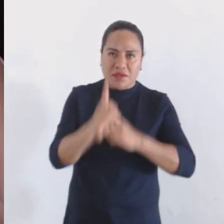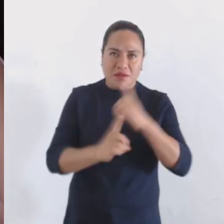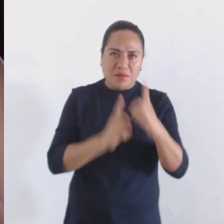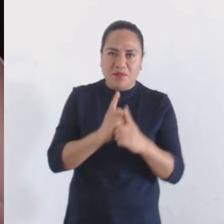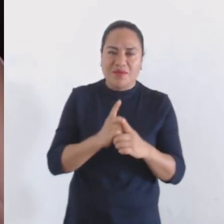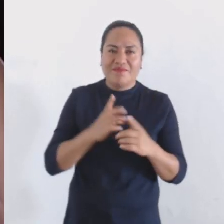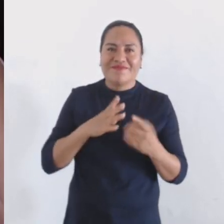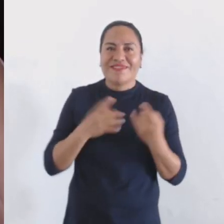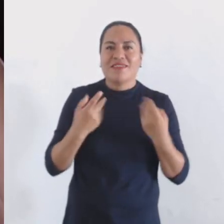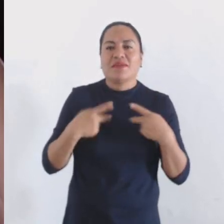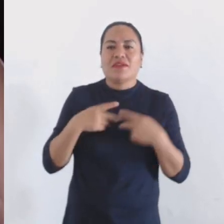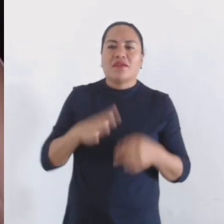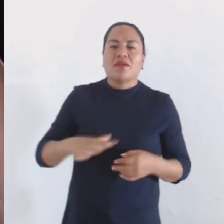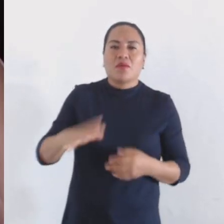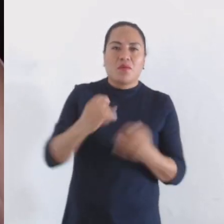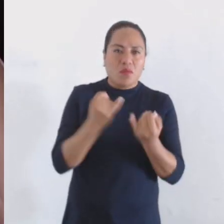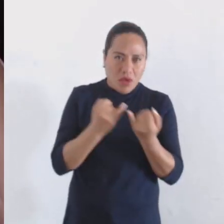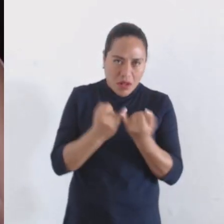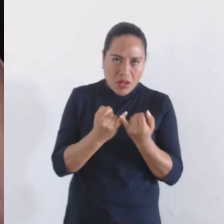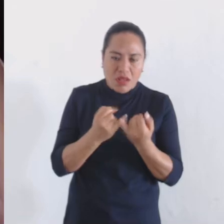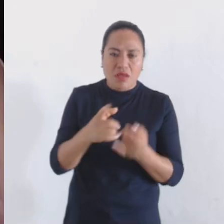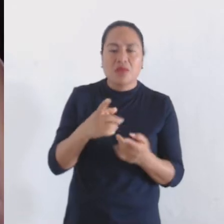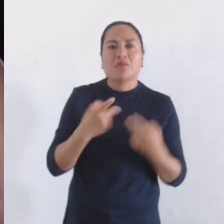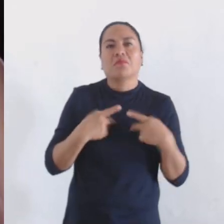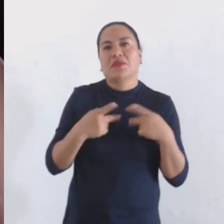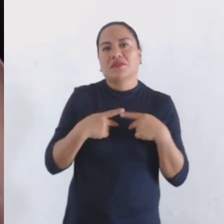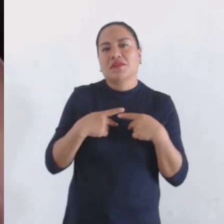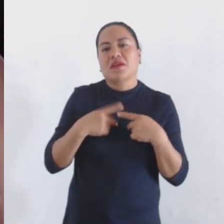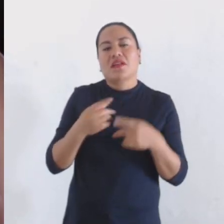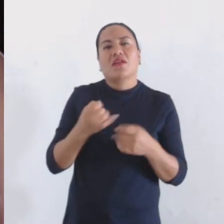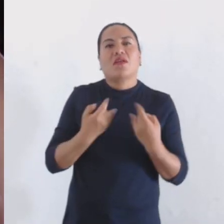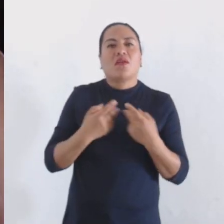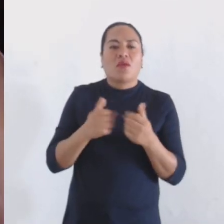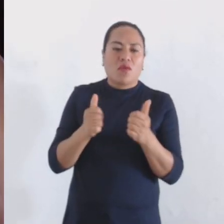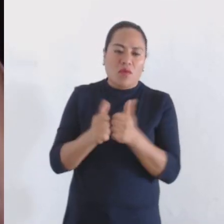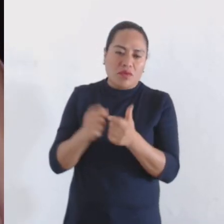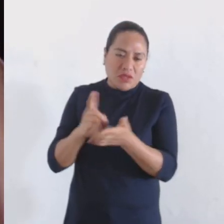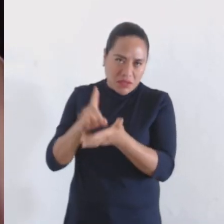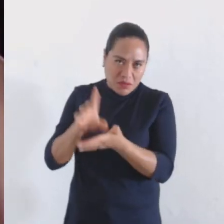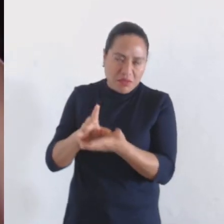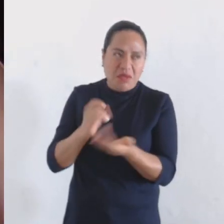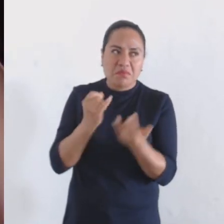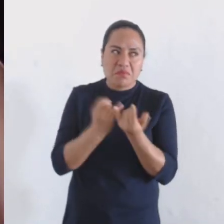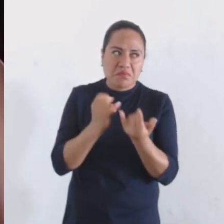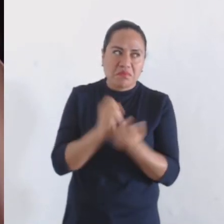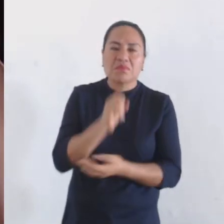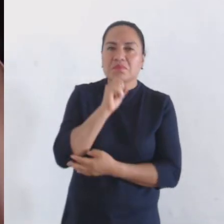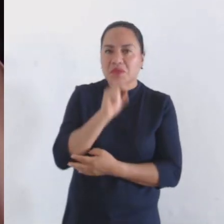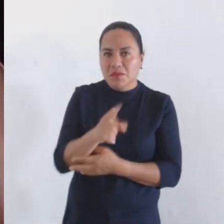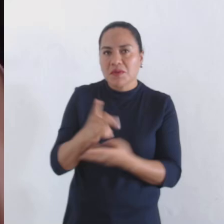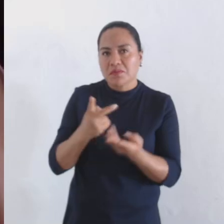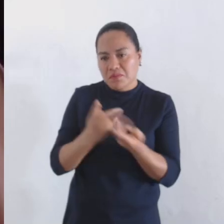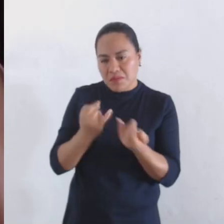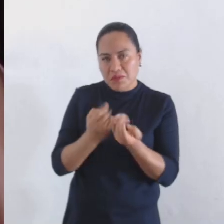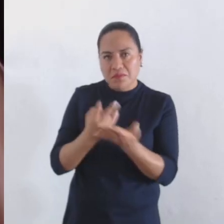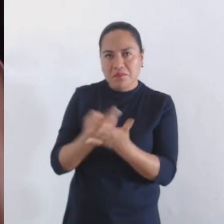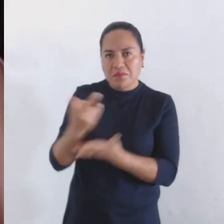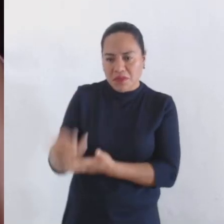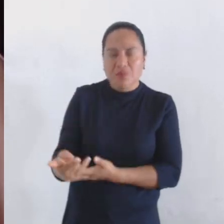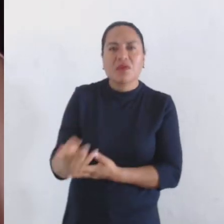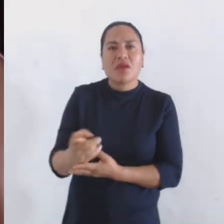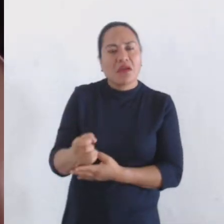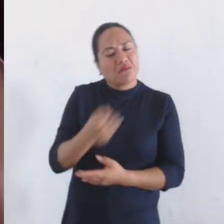deporte convencional como del deporte adaptado. El incentivo municipal al deporte adaptado es una acción